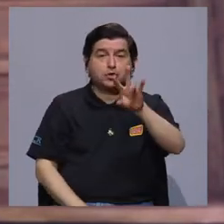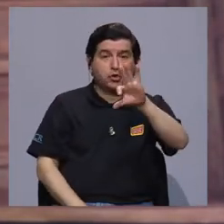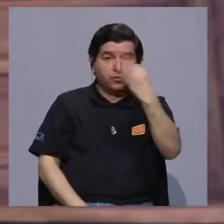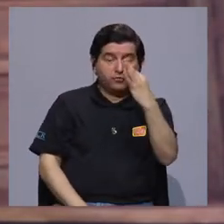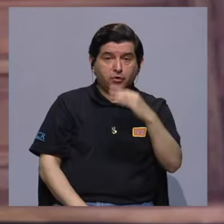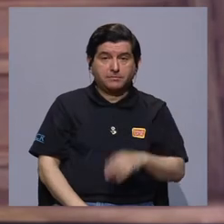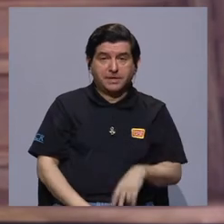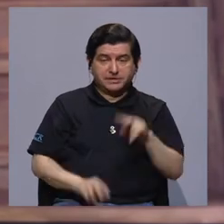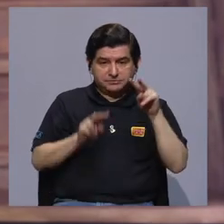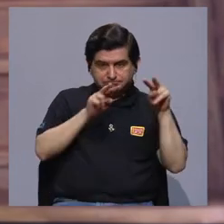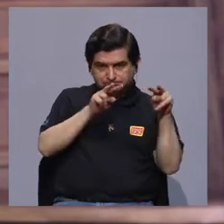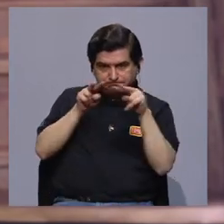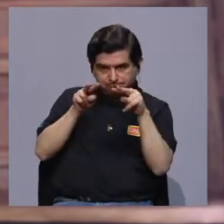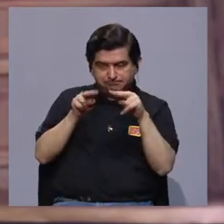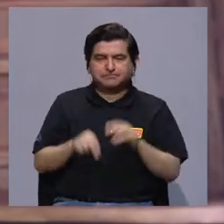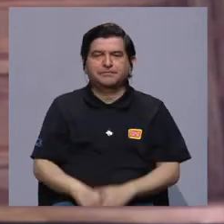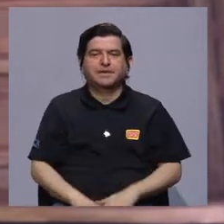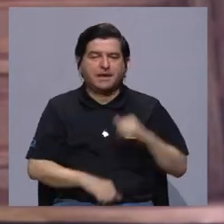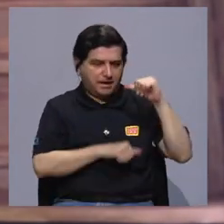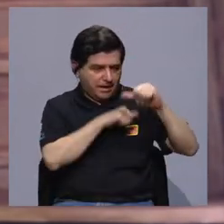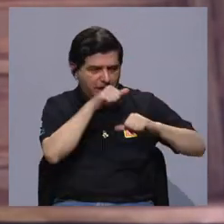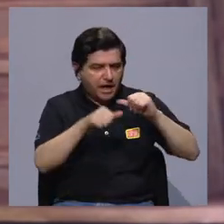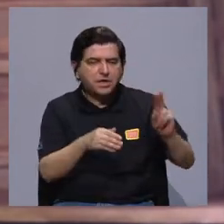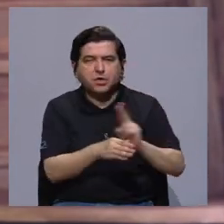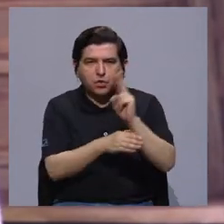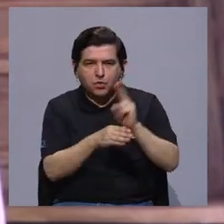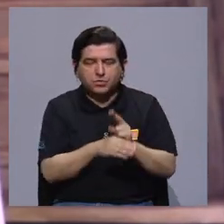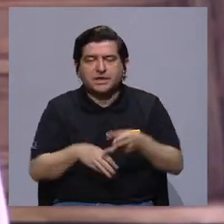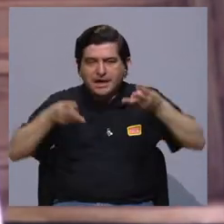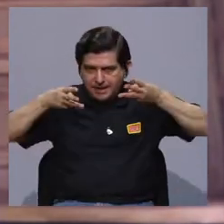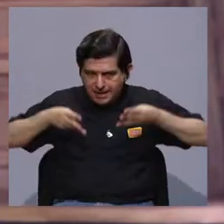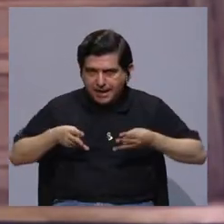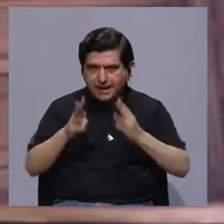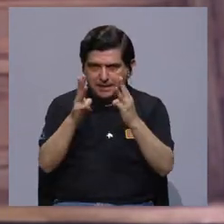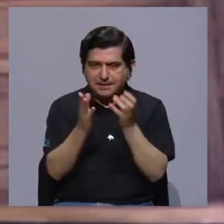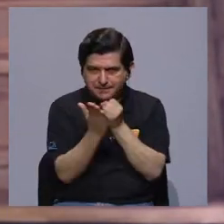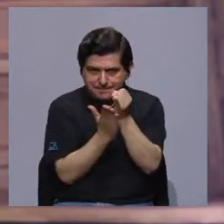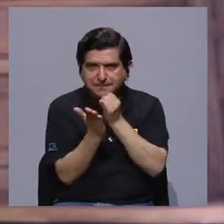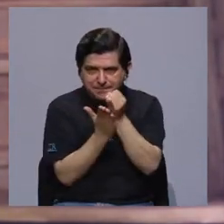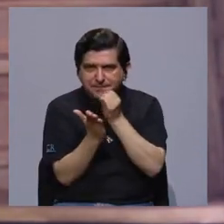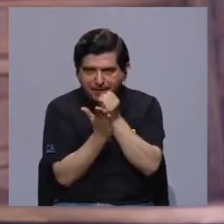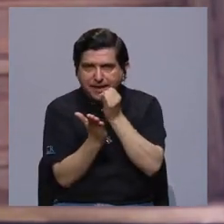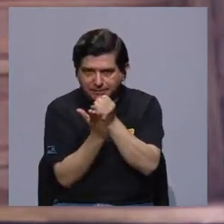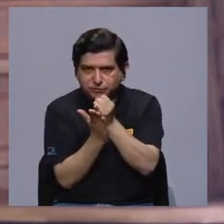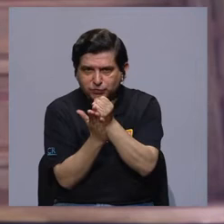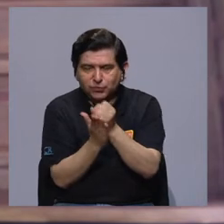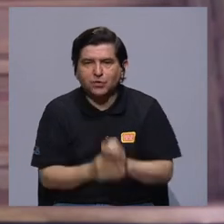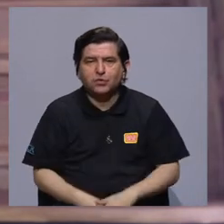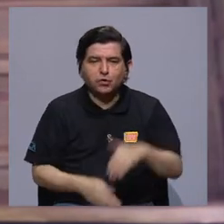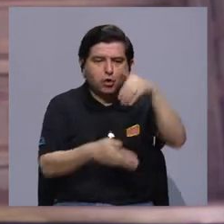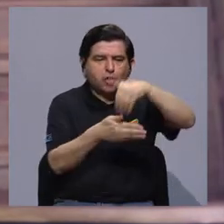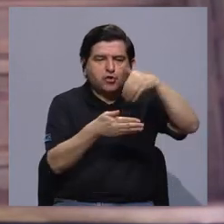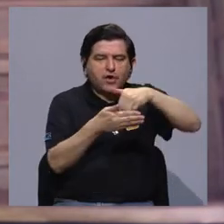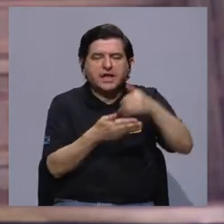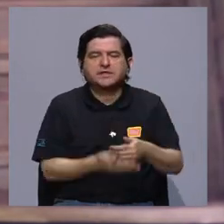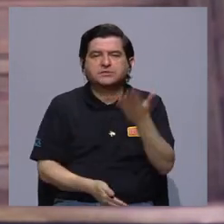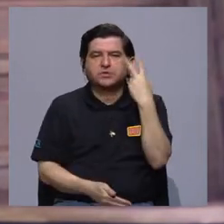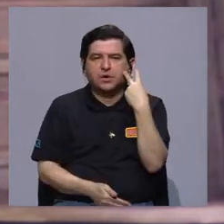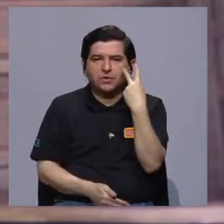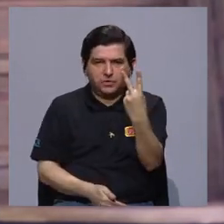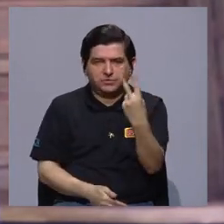ver de dos formas. Que la antropología utilice en su metodología de investigación registros